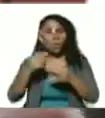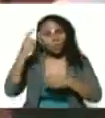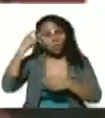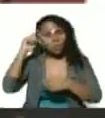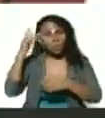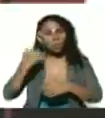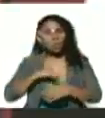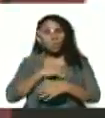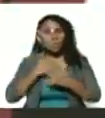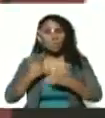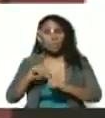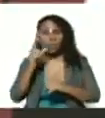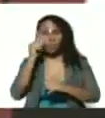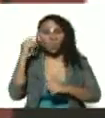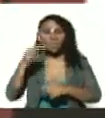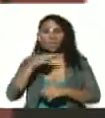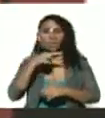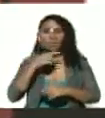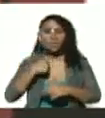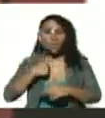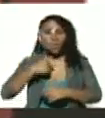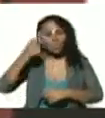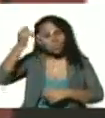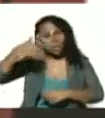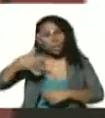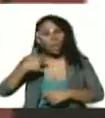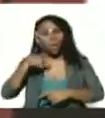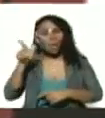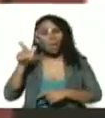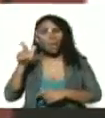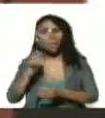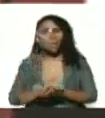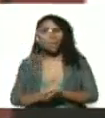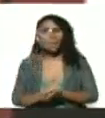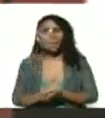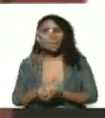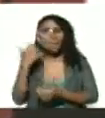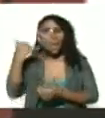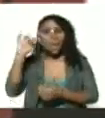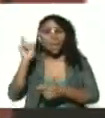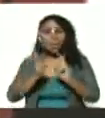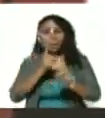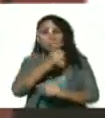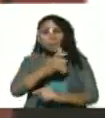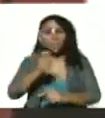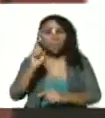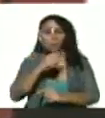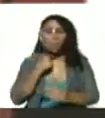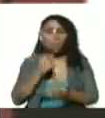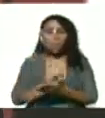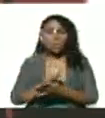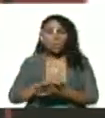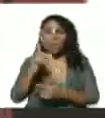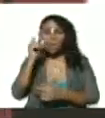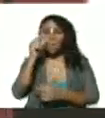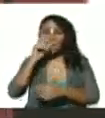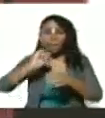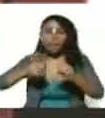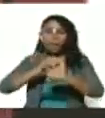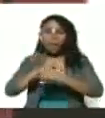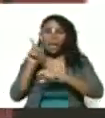hijos y nuestros nietos yo creo que hay personas que no mueren y Jorge Rodríguez es uno de ellos